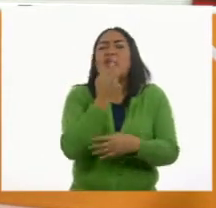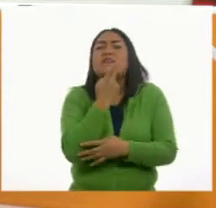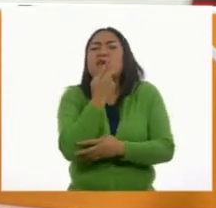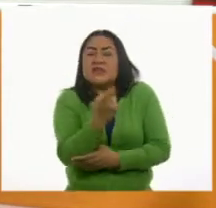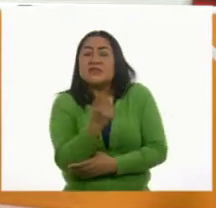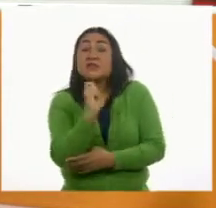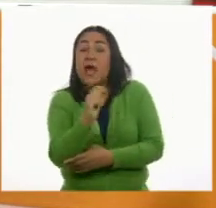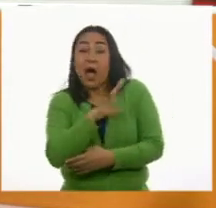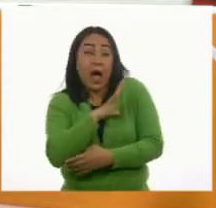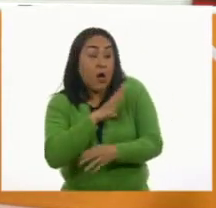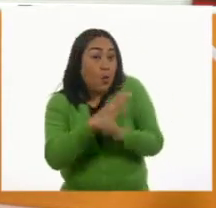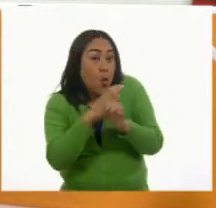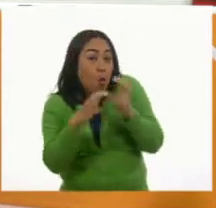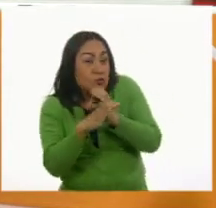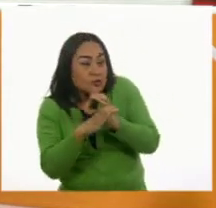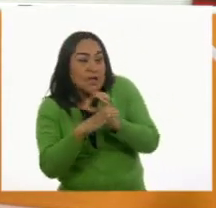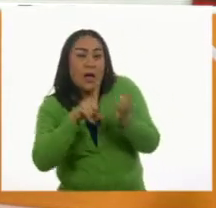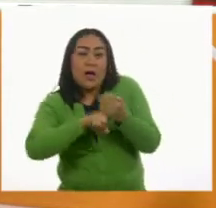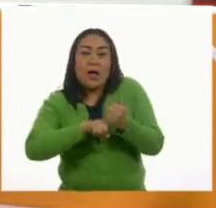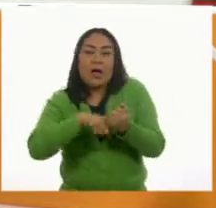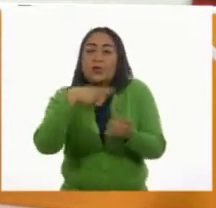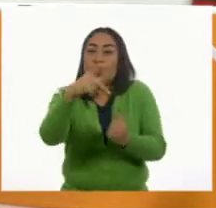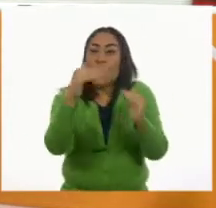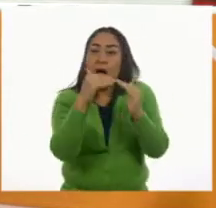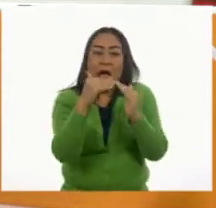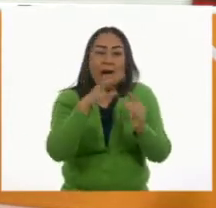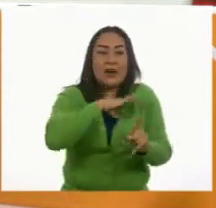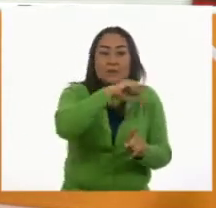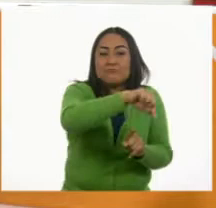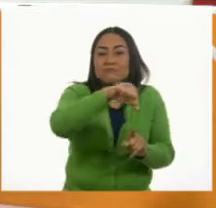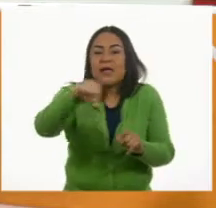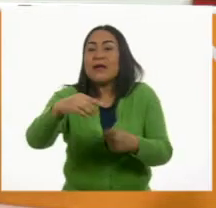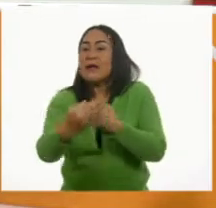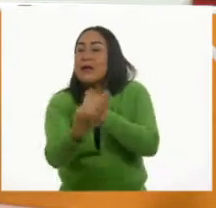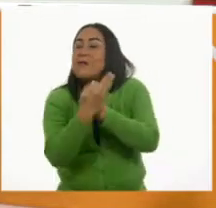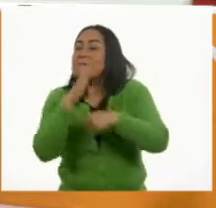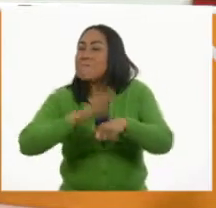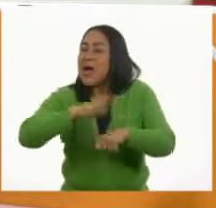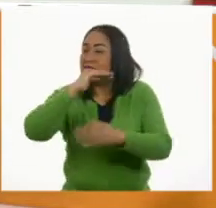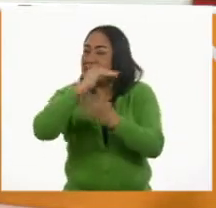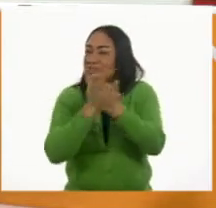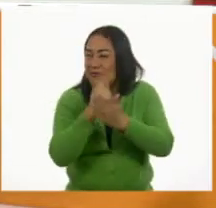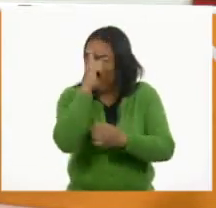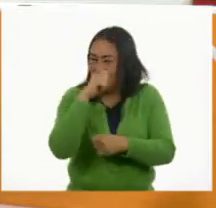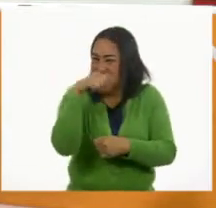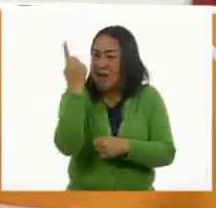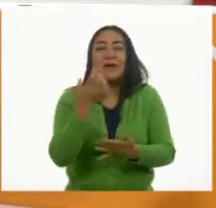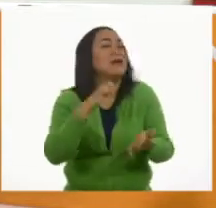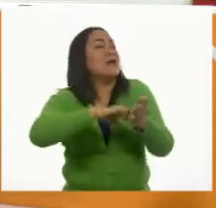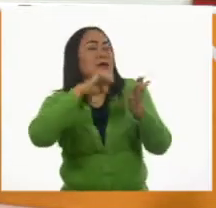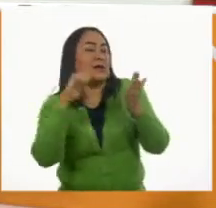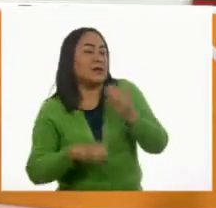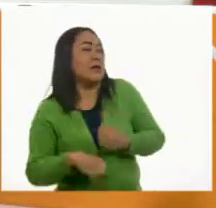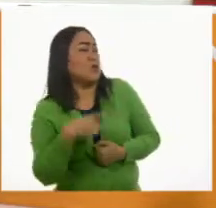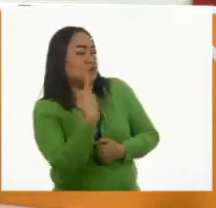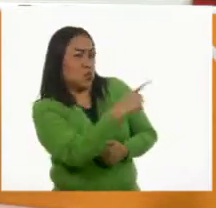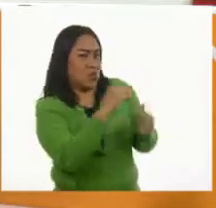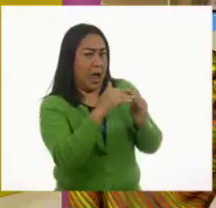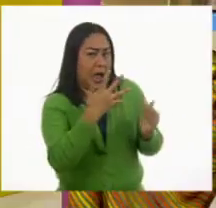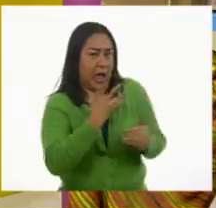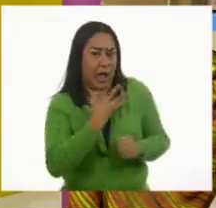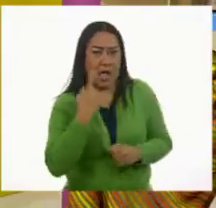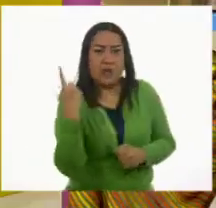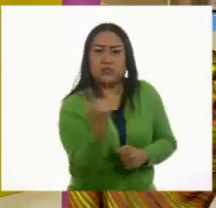aparatos que tenemos en casa y que nos facilitan la vida. Por ejemplo, ¿tú tienes en tu casa una licuadora, Pilar?